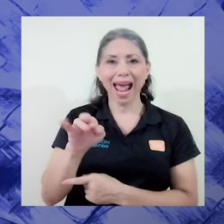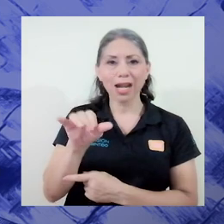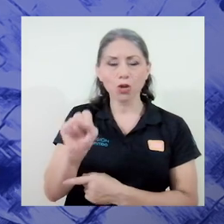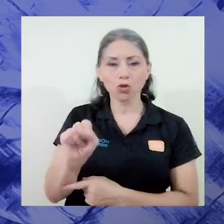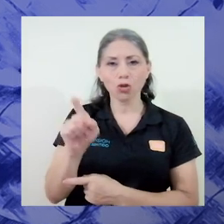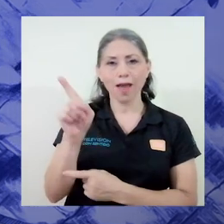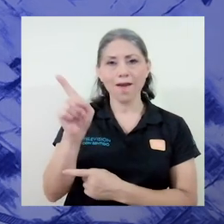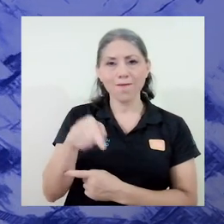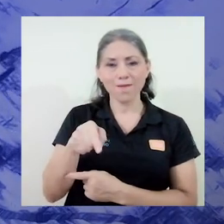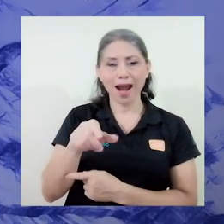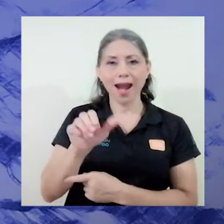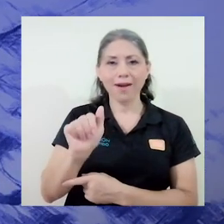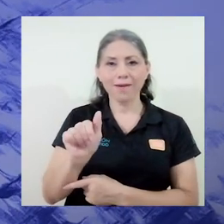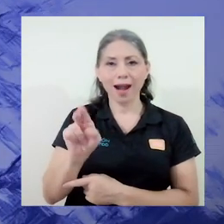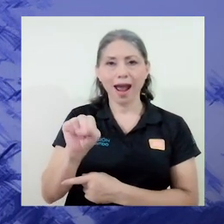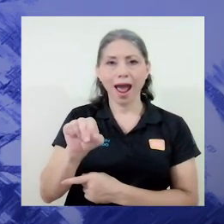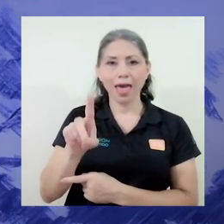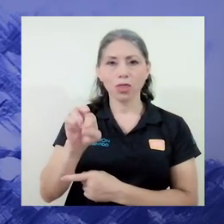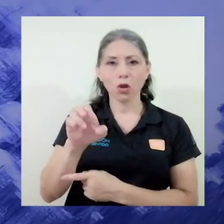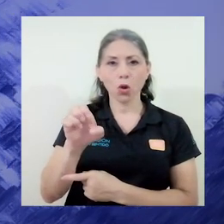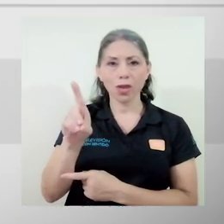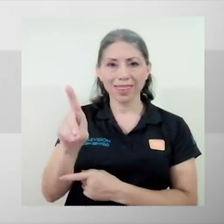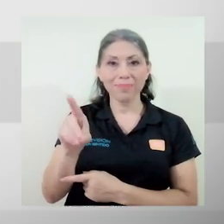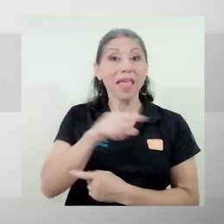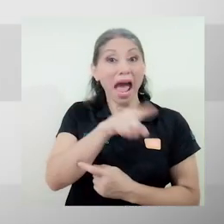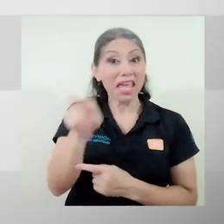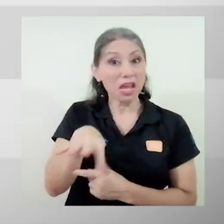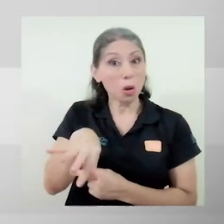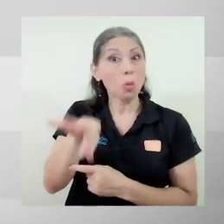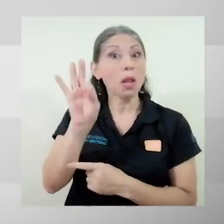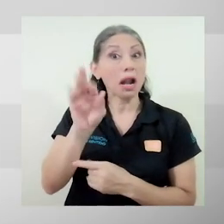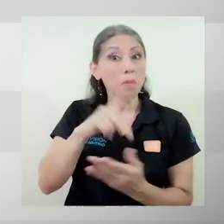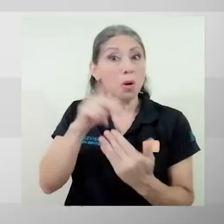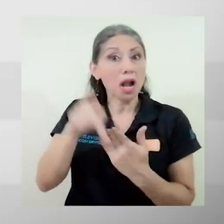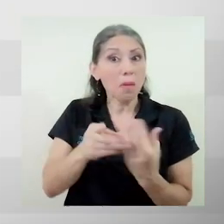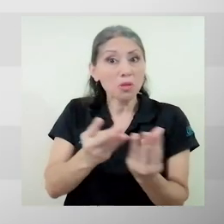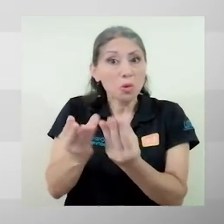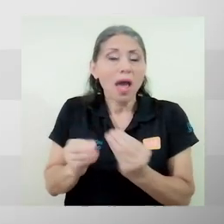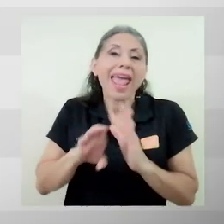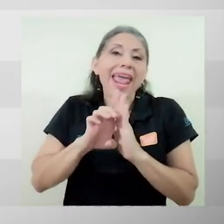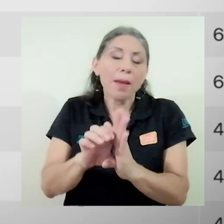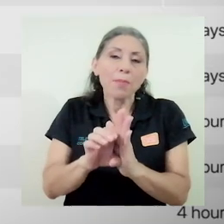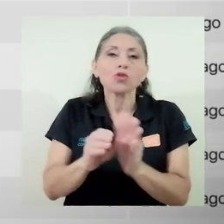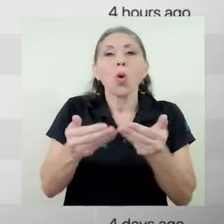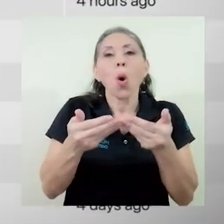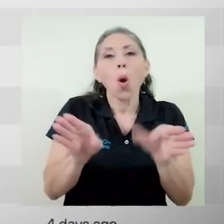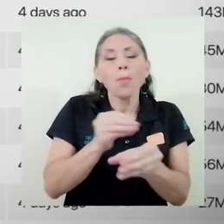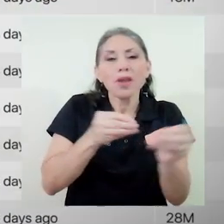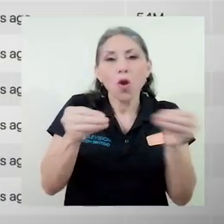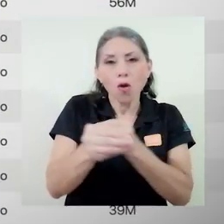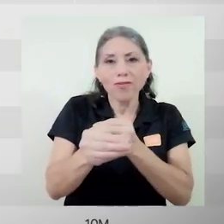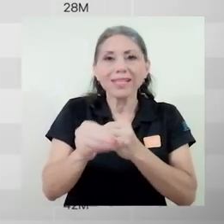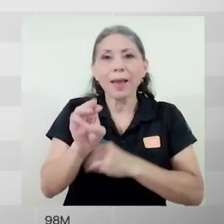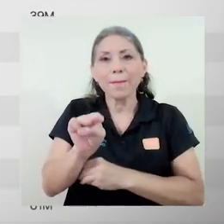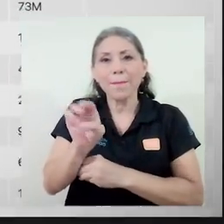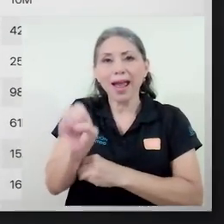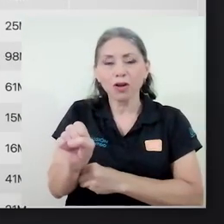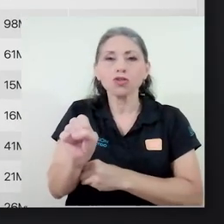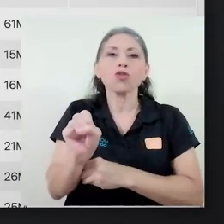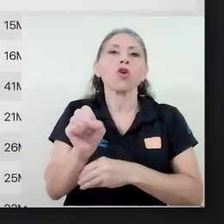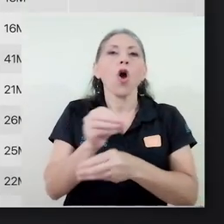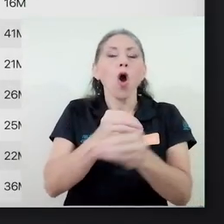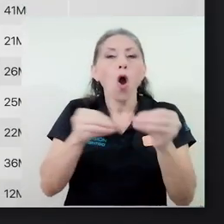Android. Allí encontrarán programas y aplicaciones tales como OpenOffice, Microsoft Office, Firefox,